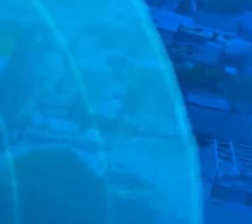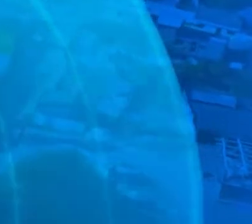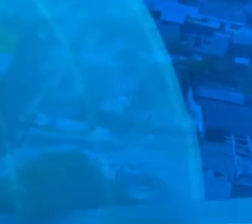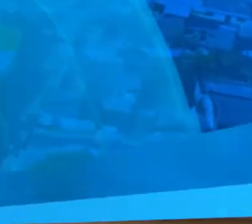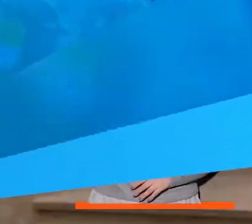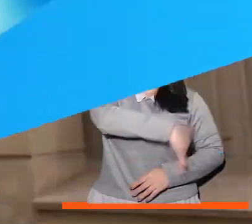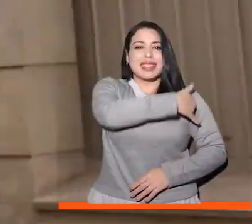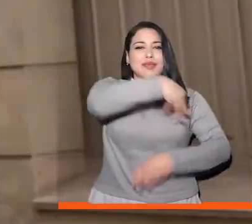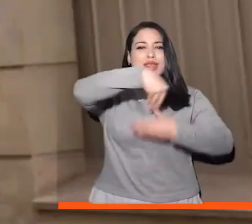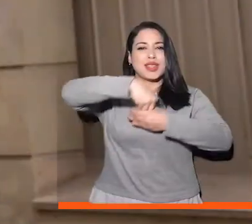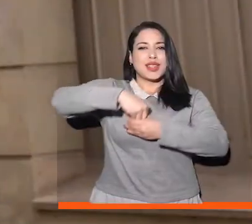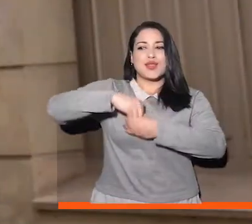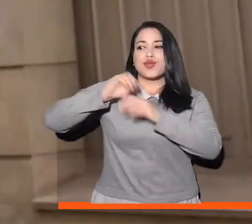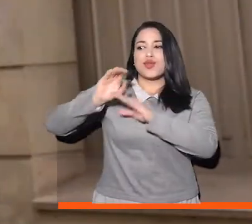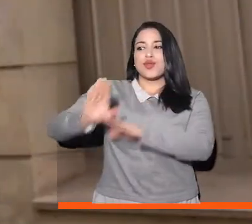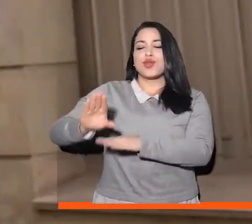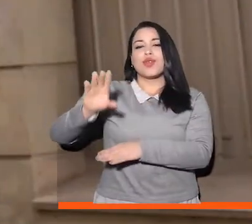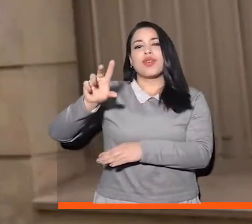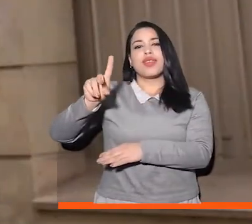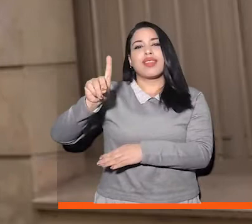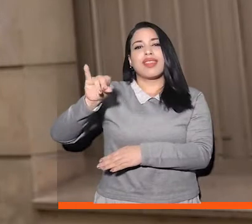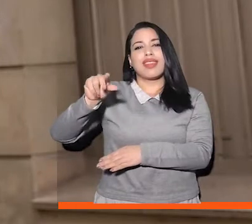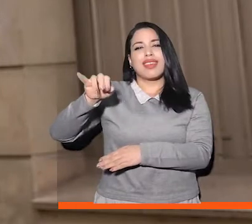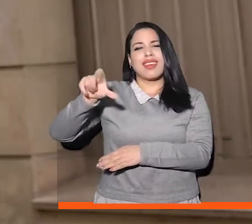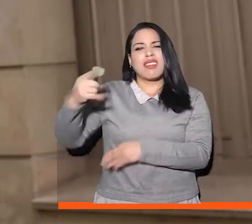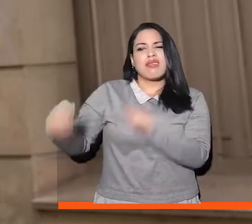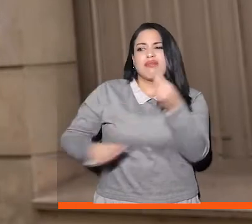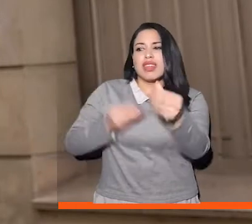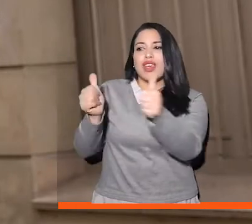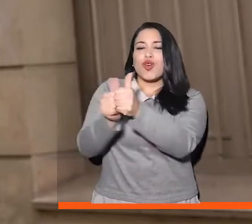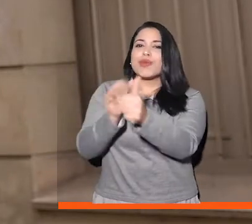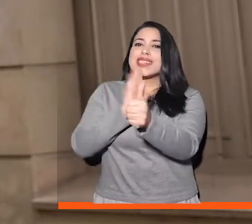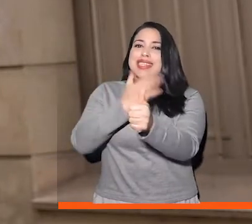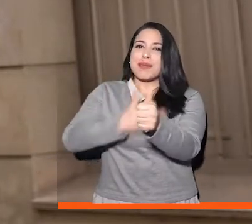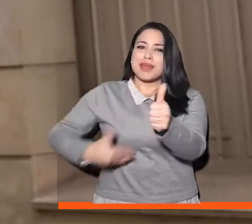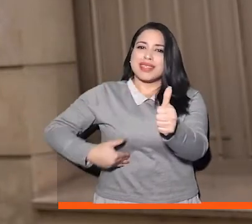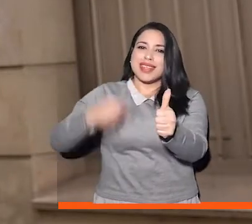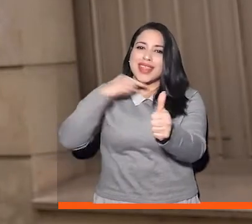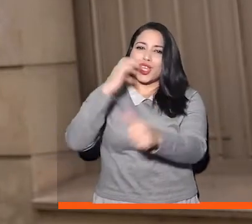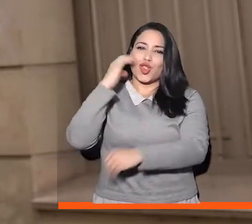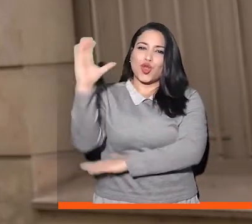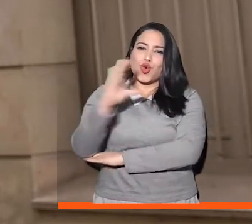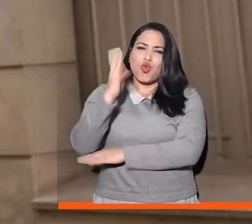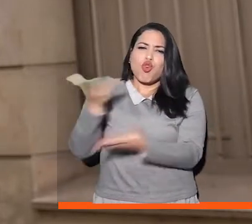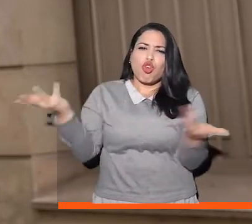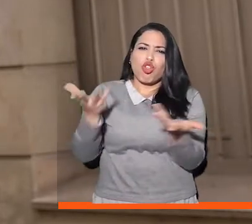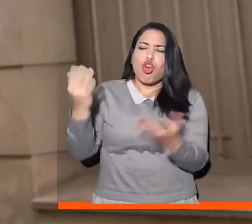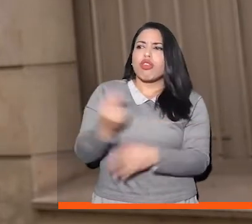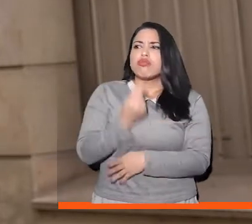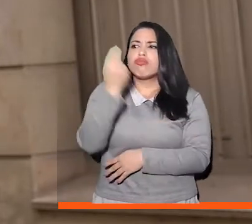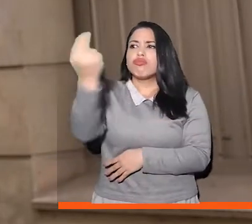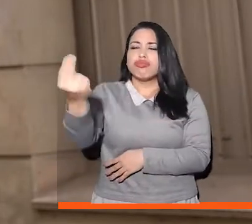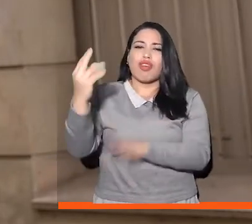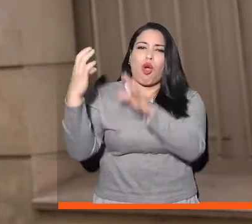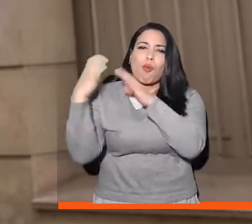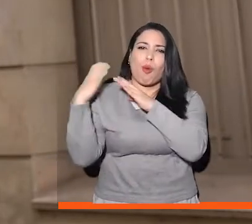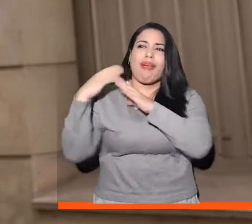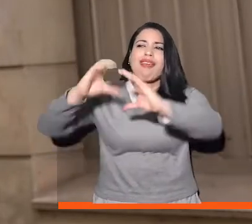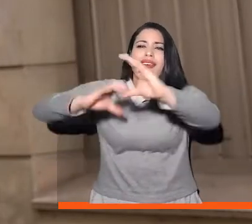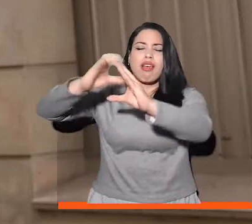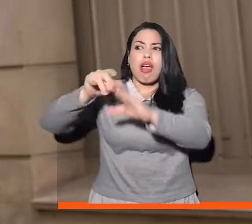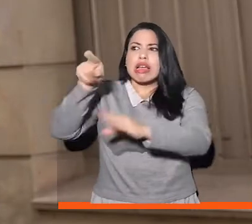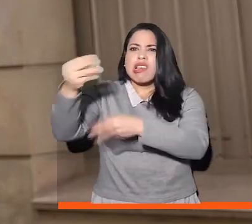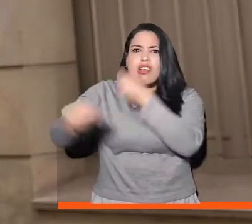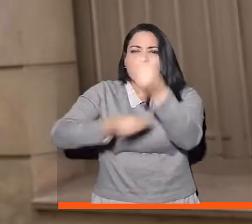El ministro del Interior, Daniel Palacios Martínez acompañó al presidente Iván Duque Márquez a Popayán, Cauca